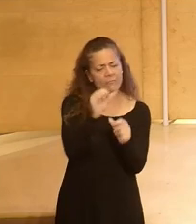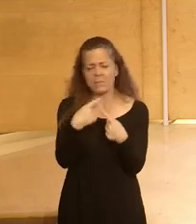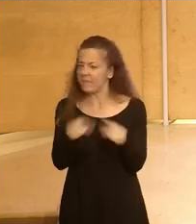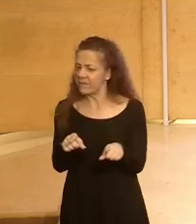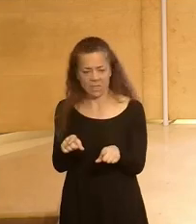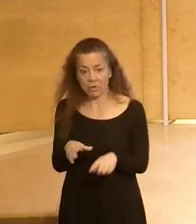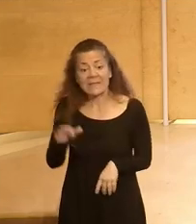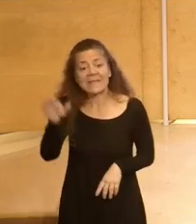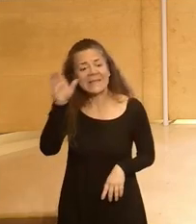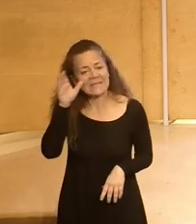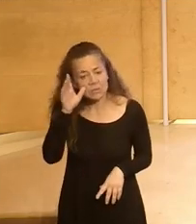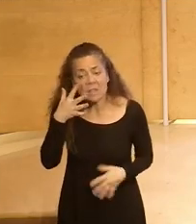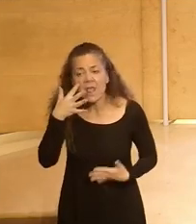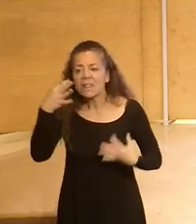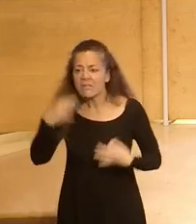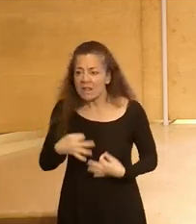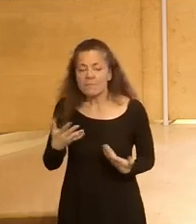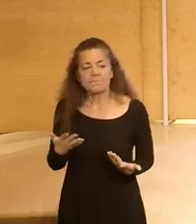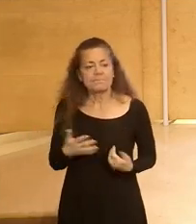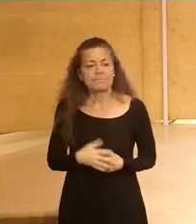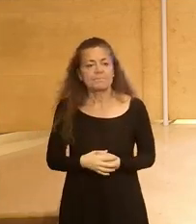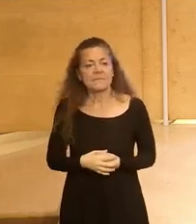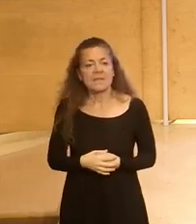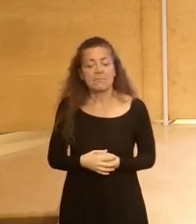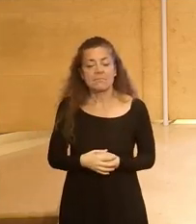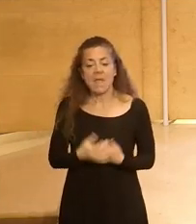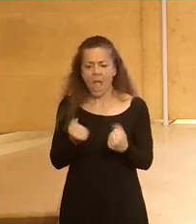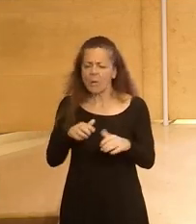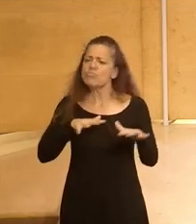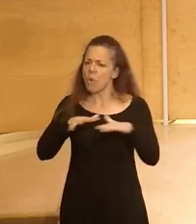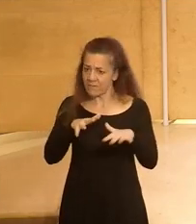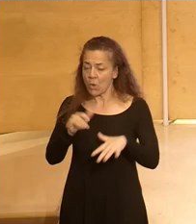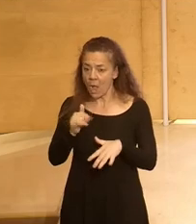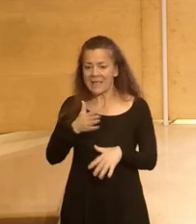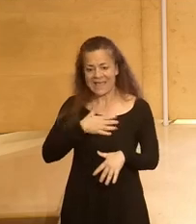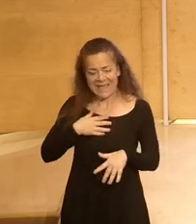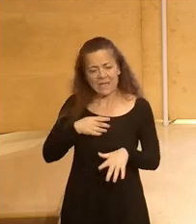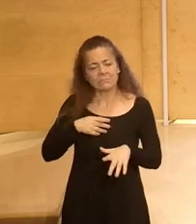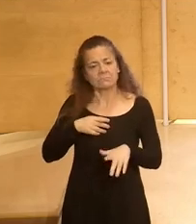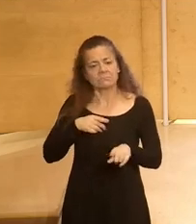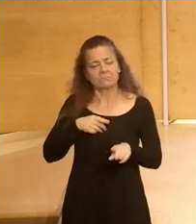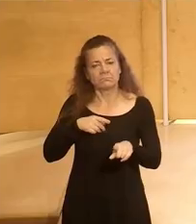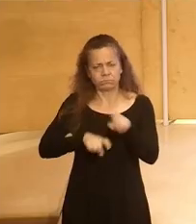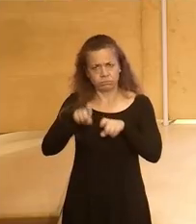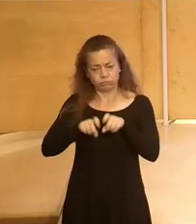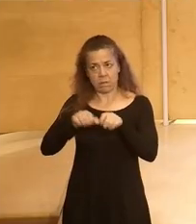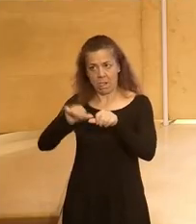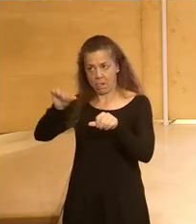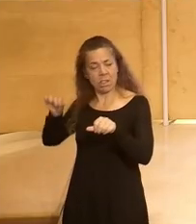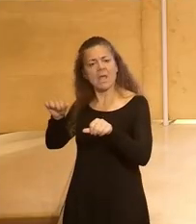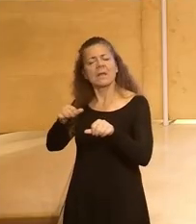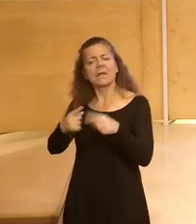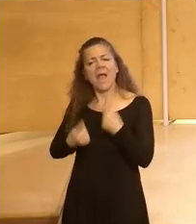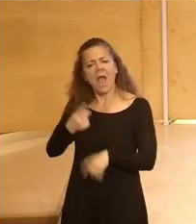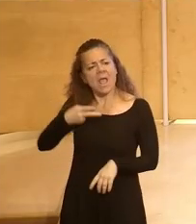se escucha que se está encima de o sea que más allá de que haya movimientos que quieren retrotraernos mucho más atrás que haya